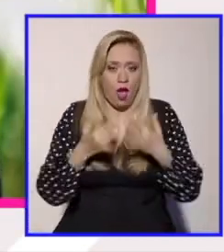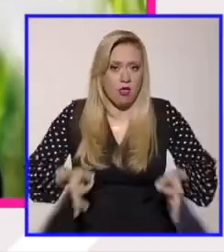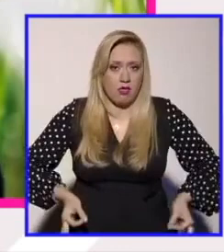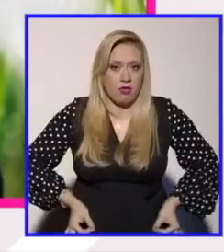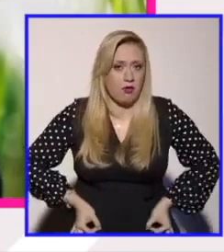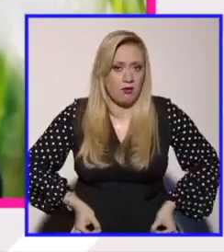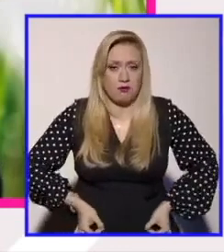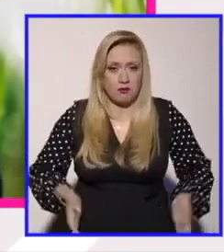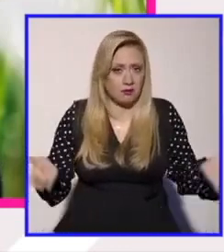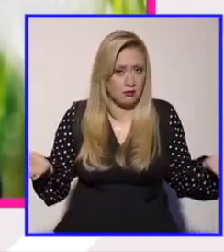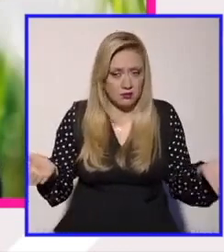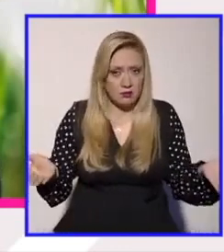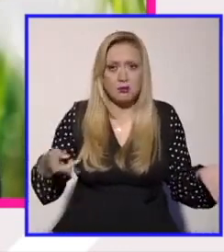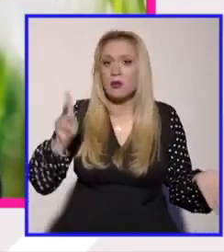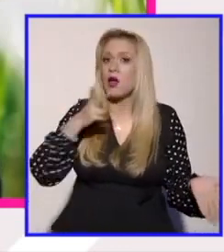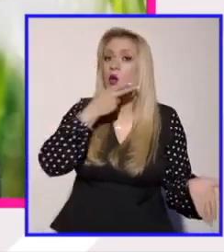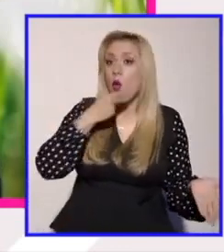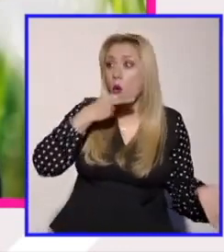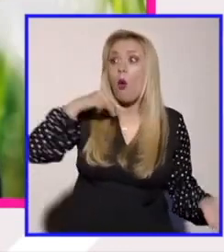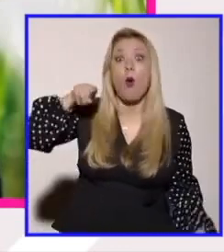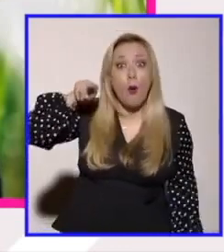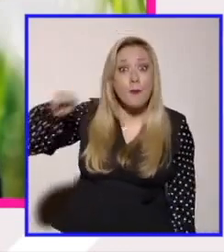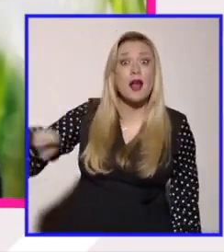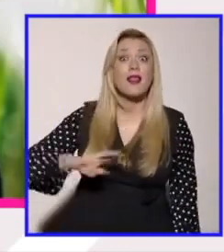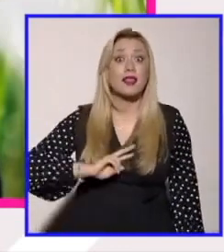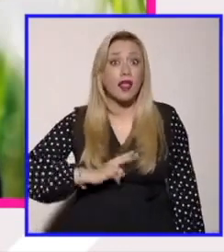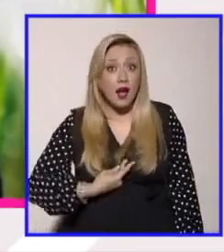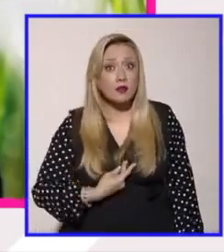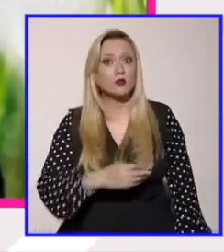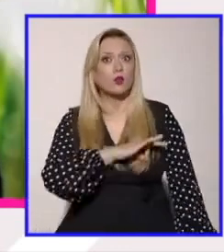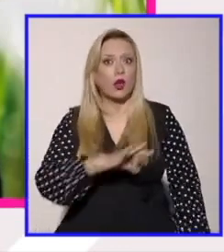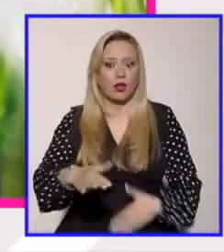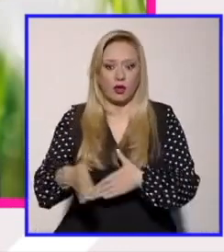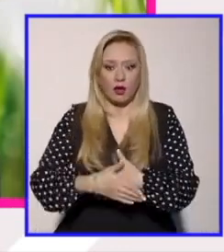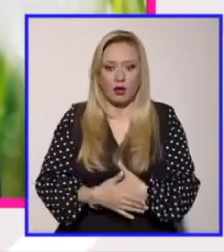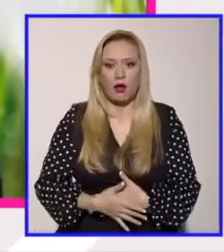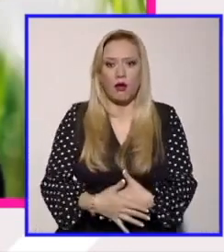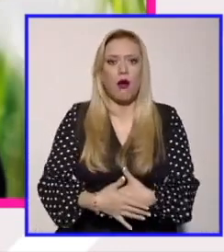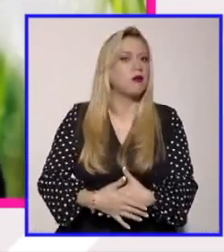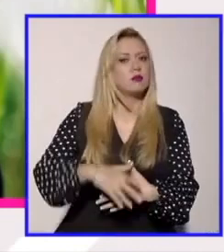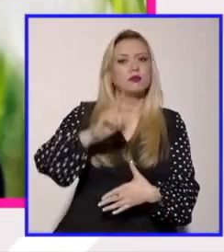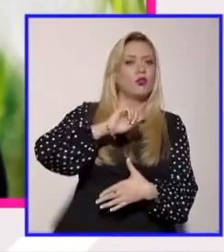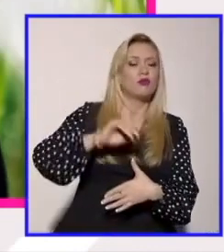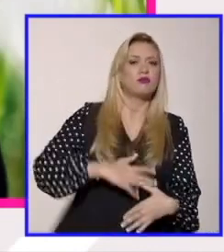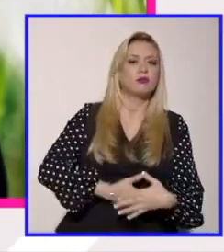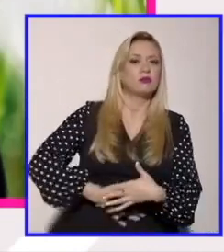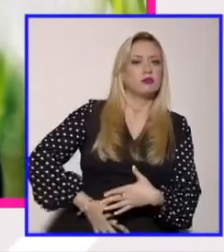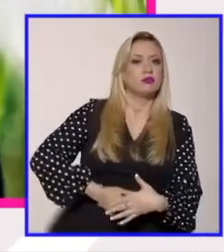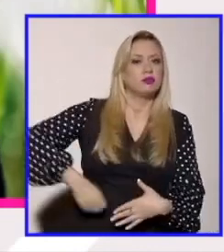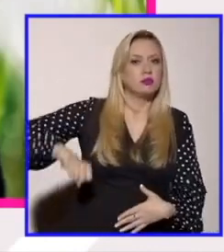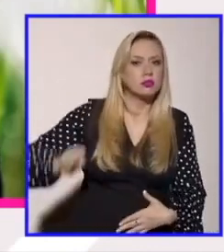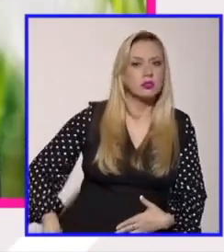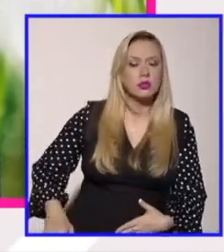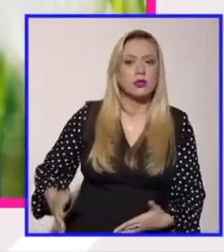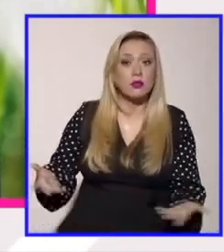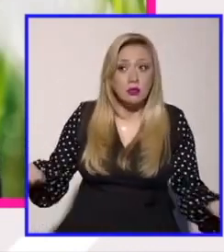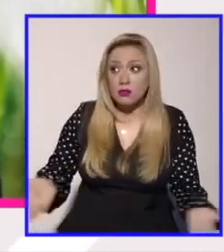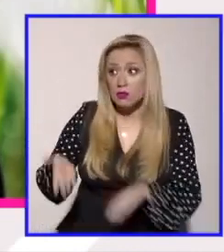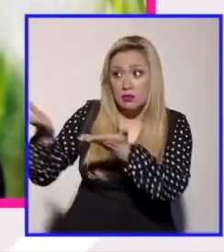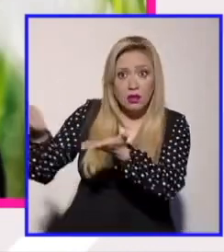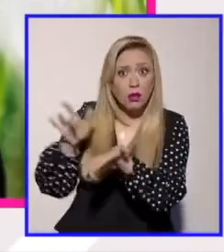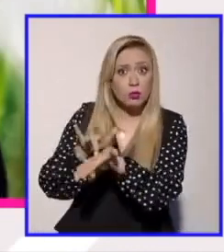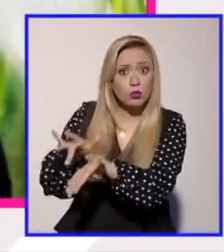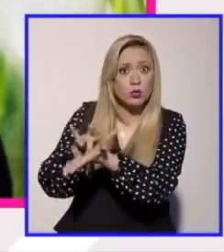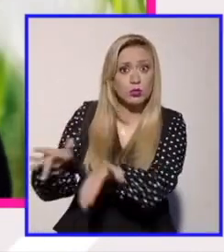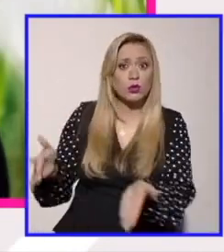los hombres trans y las personas no binarias gestantes que se pueden encontrar con la creación de un vacío jurídico